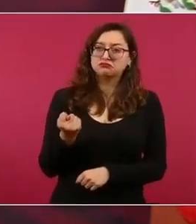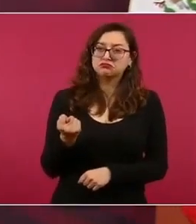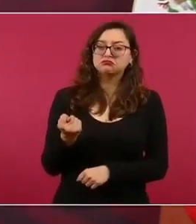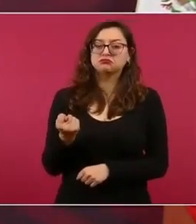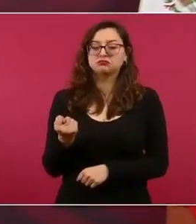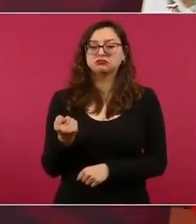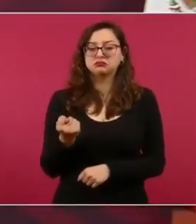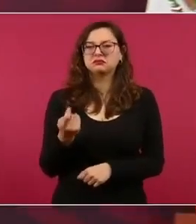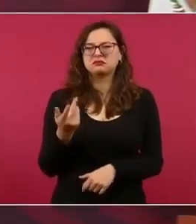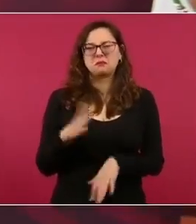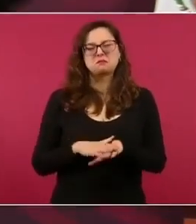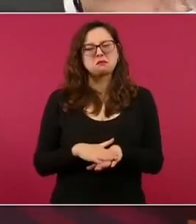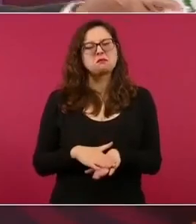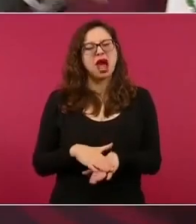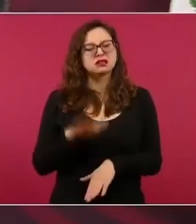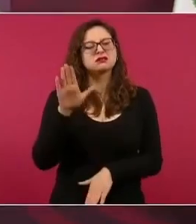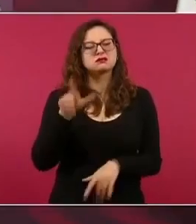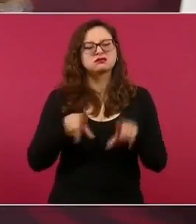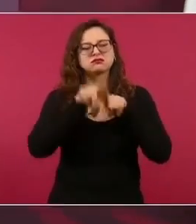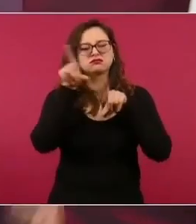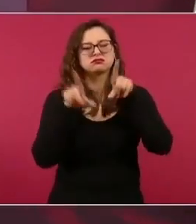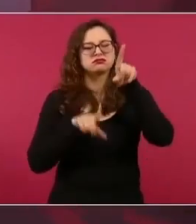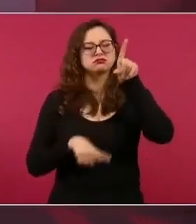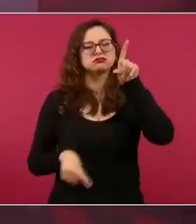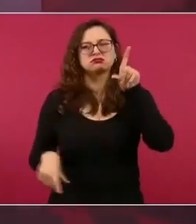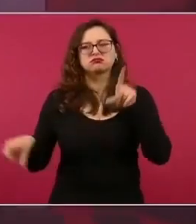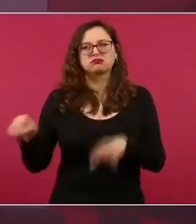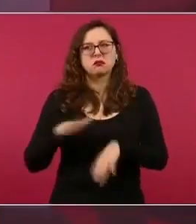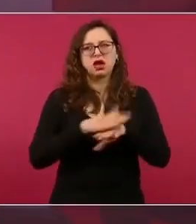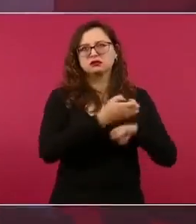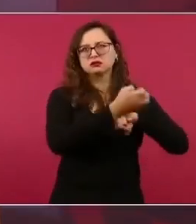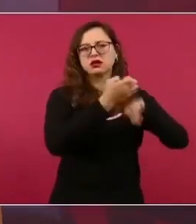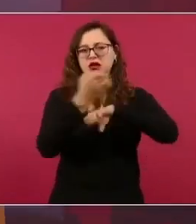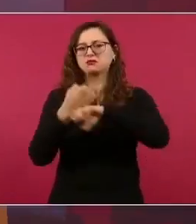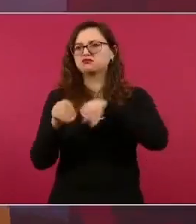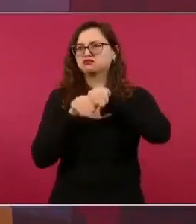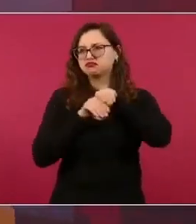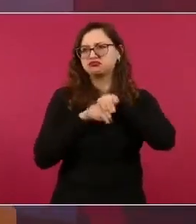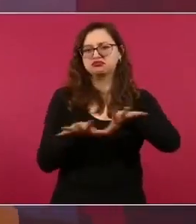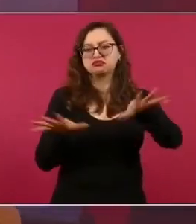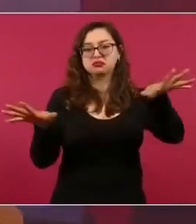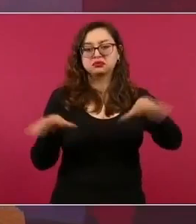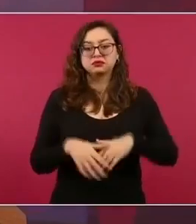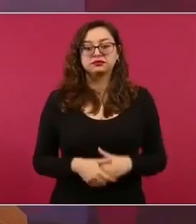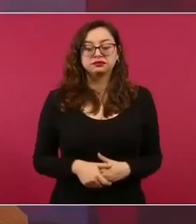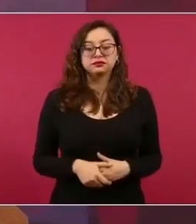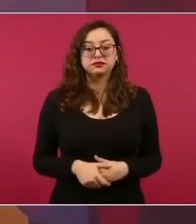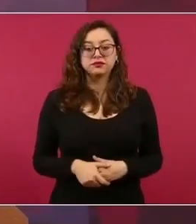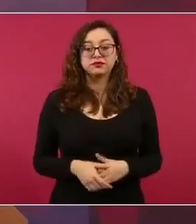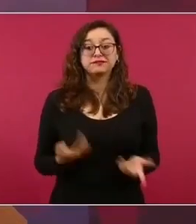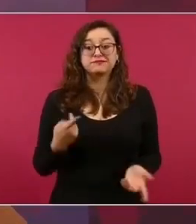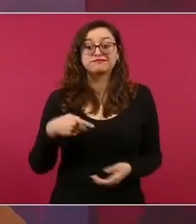son las que tienen más cobertura a nivel nacional pero con el crecimiento